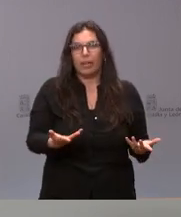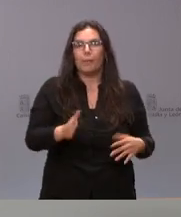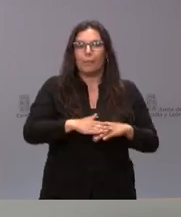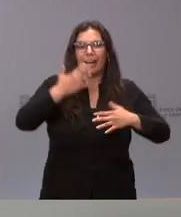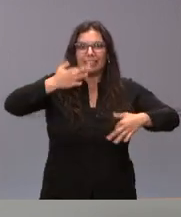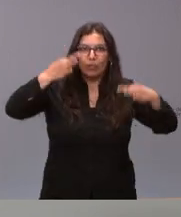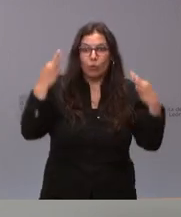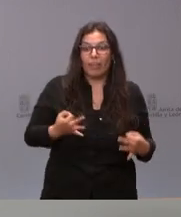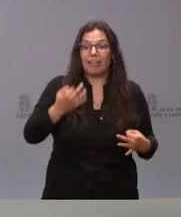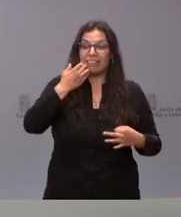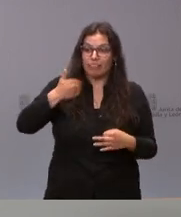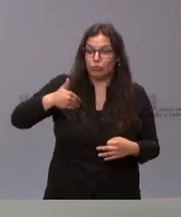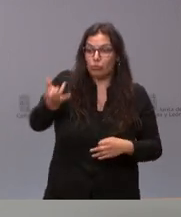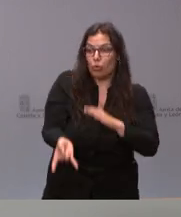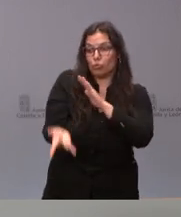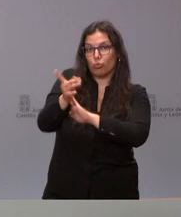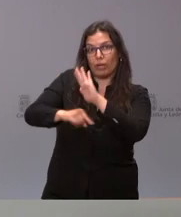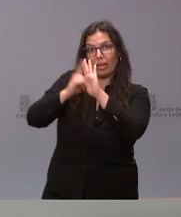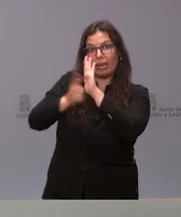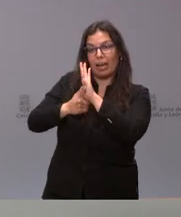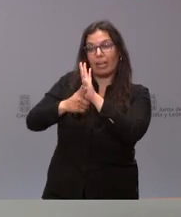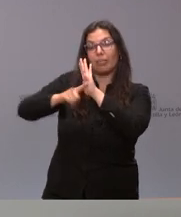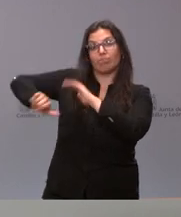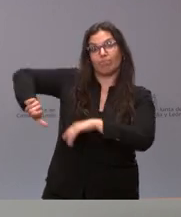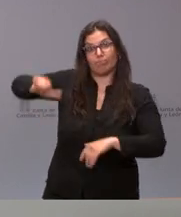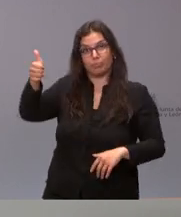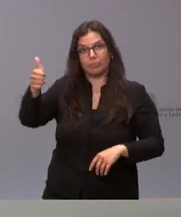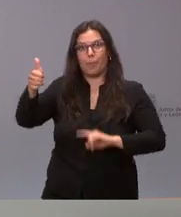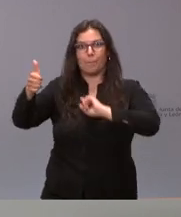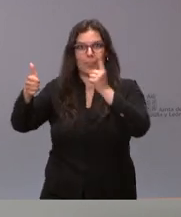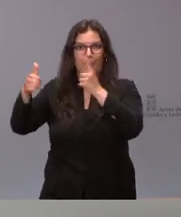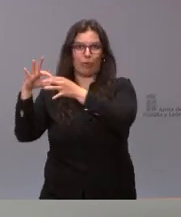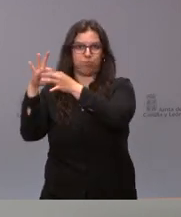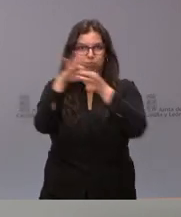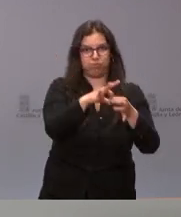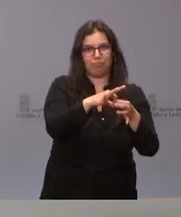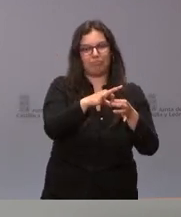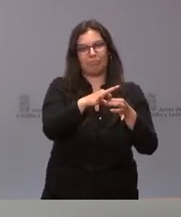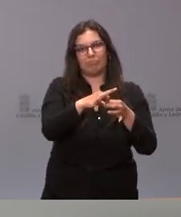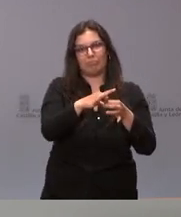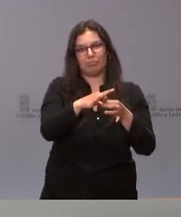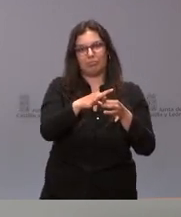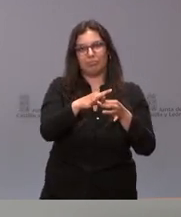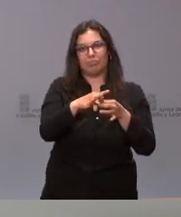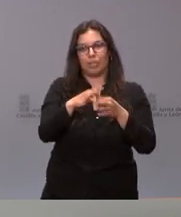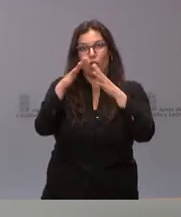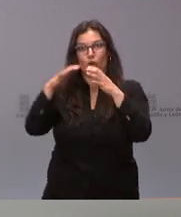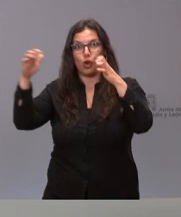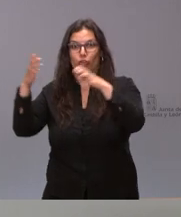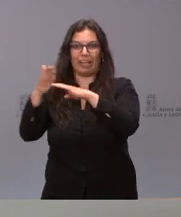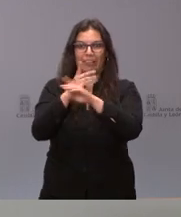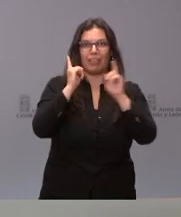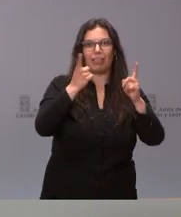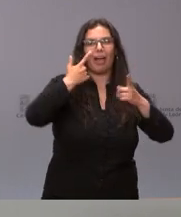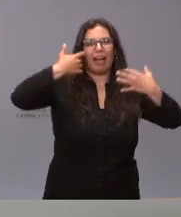que la futura norma que pudiera ser aprobada por el Gobierno y enviada, en su caso, al Parlamento, pues tuviera todas las